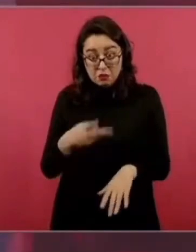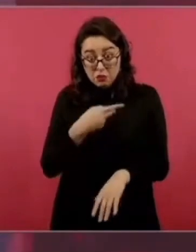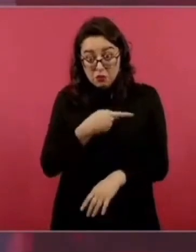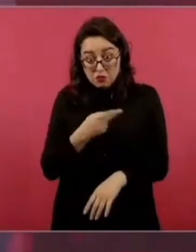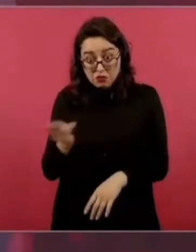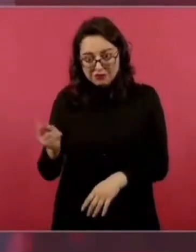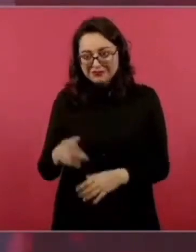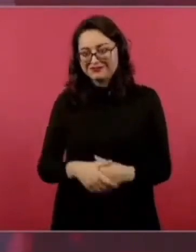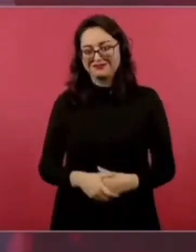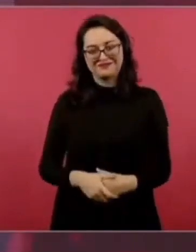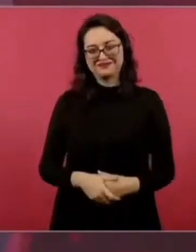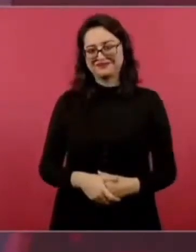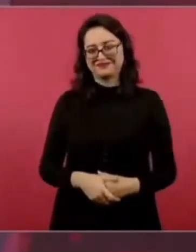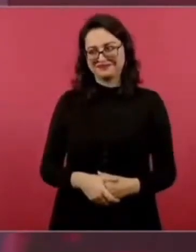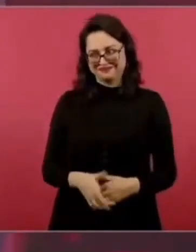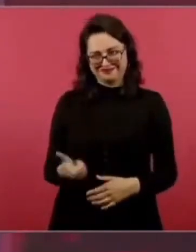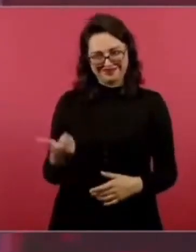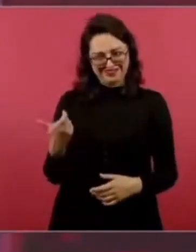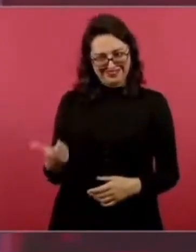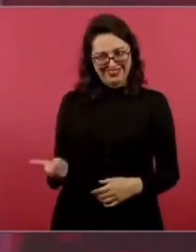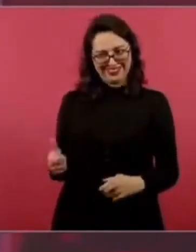le va a quedar para vivir